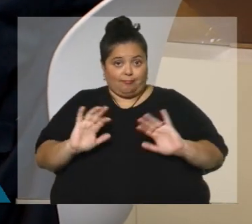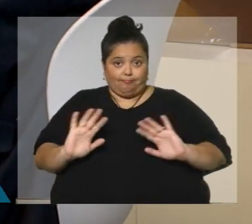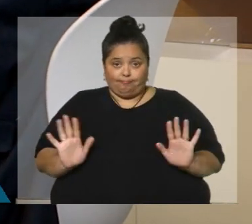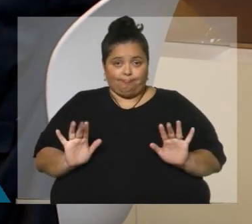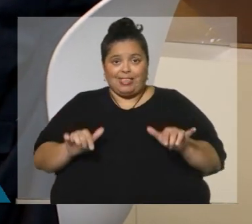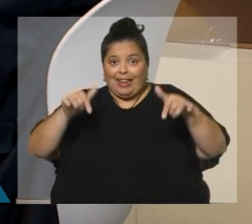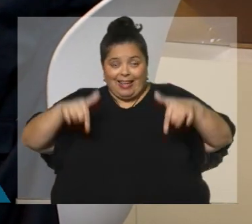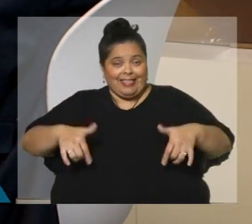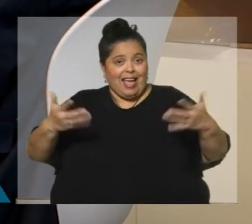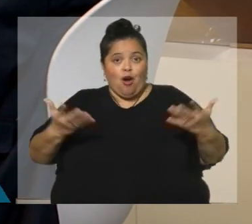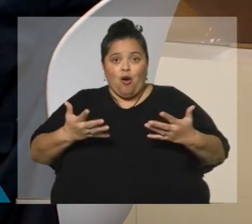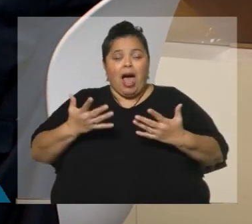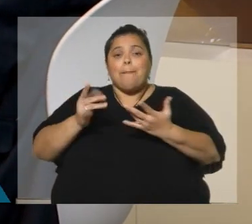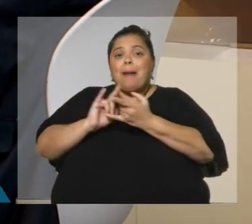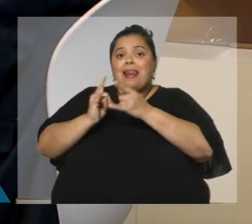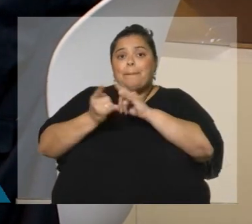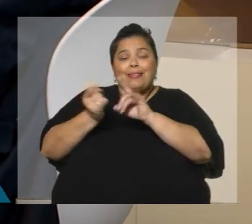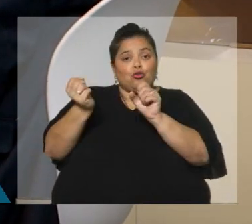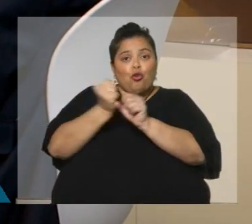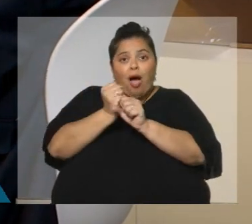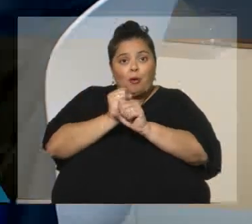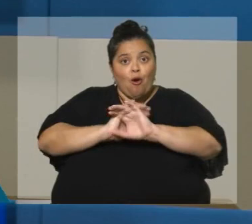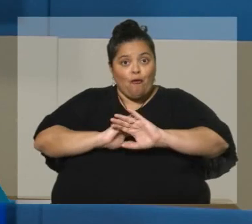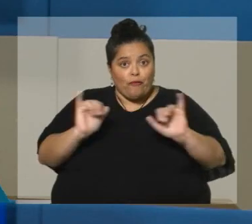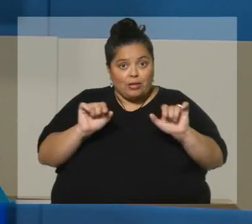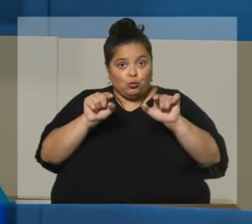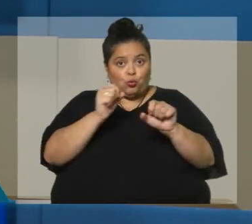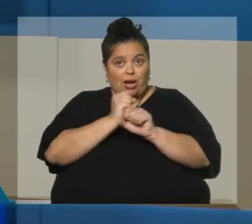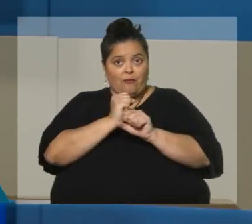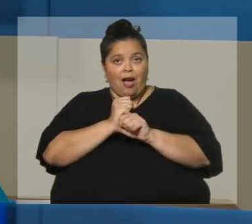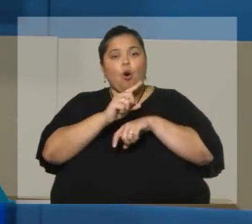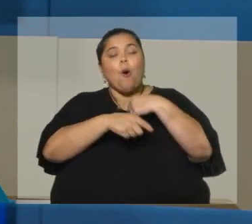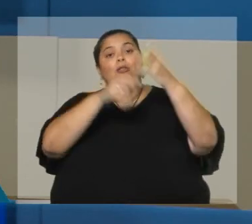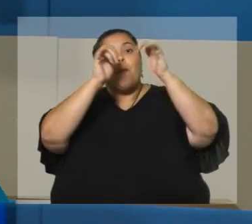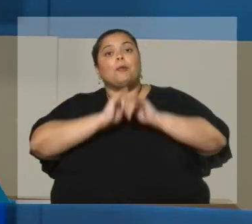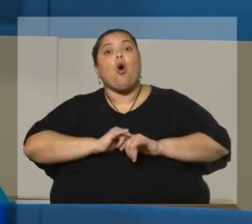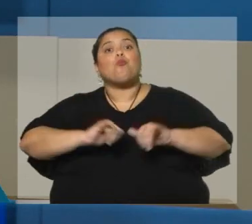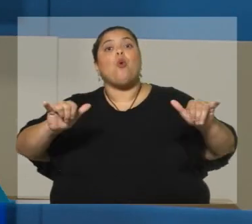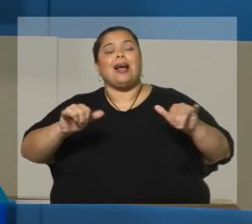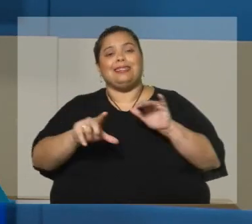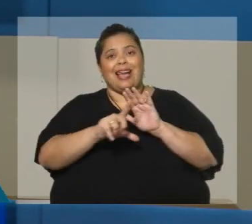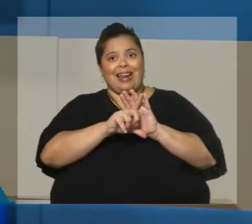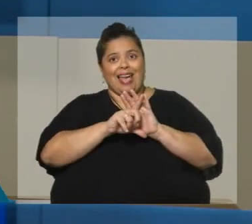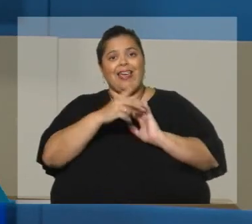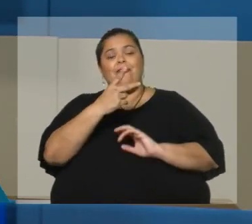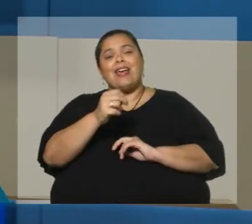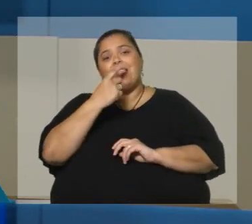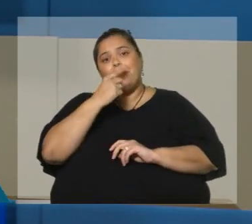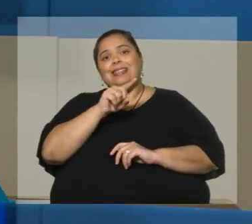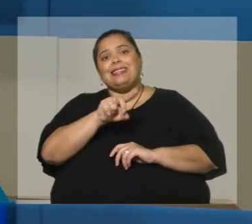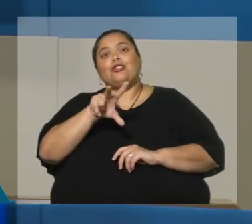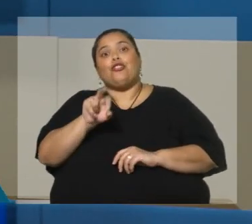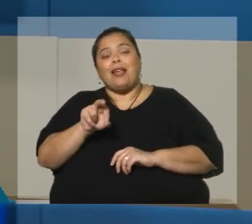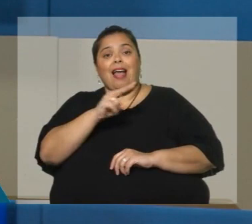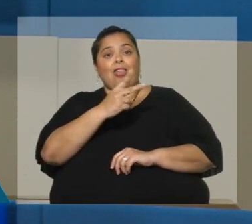este momento que el Parlamento ya votó. ¿Ya votó? Correcto, con el promulgase a la ley 20.130 del 2 de